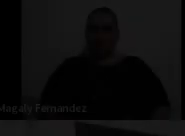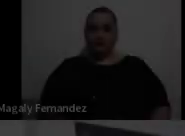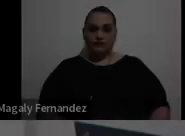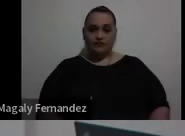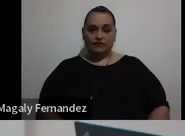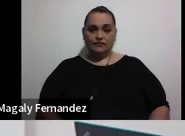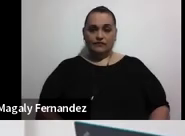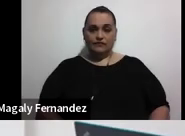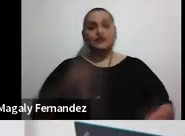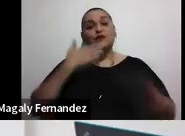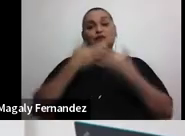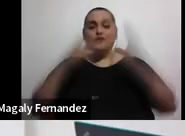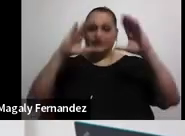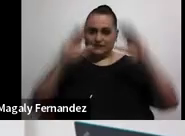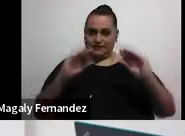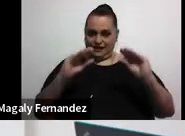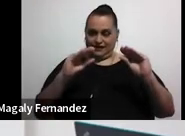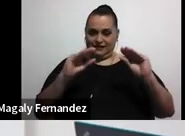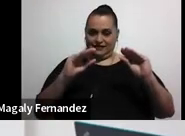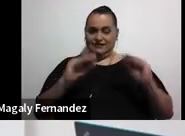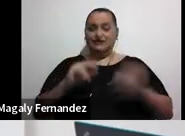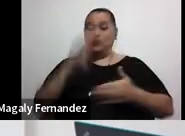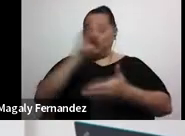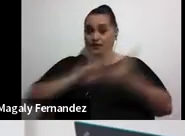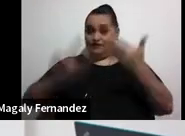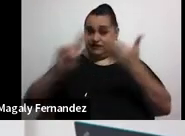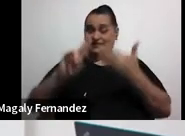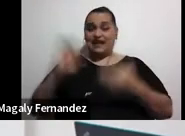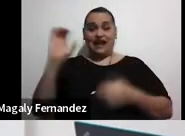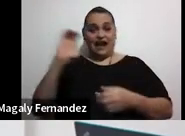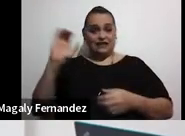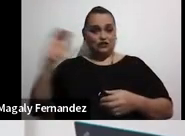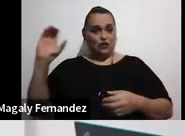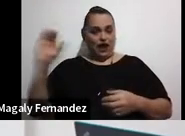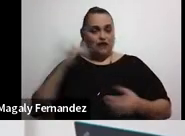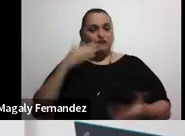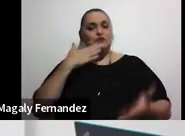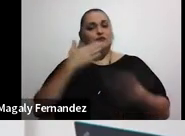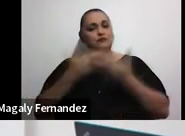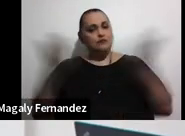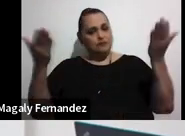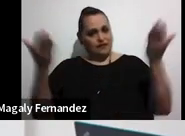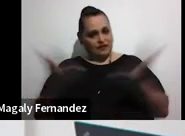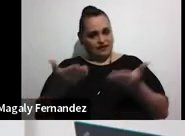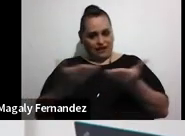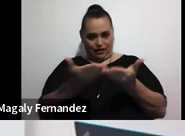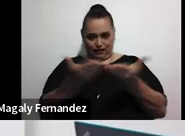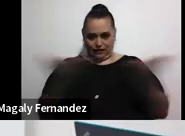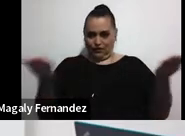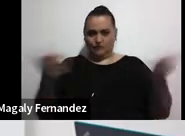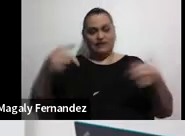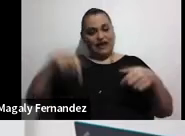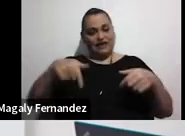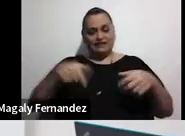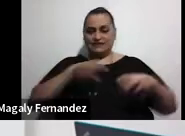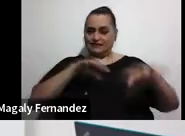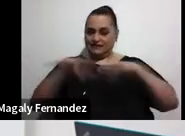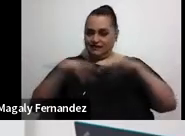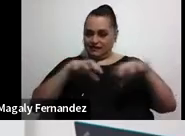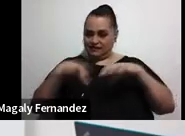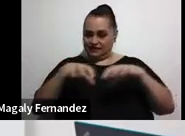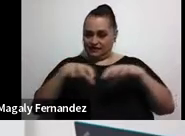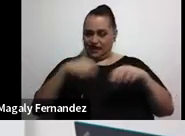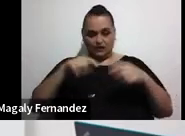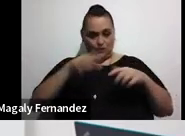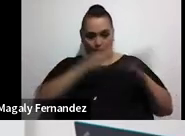Muy buenas tardes, la Universidad Castro Carazo les da la más cordial bienvenida a esta actividad que hemos